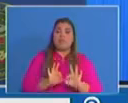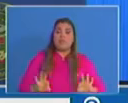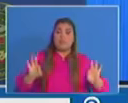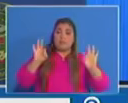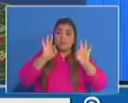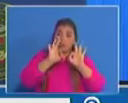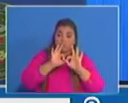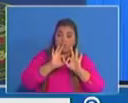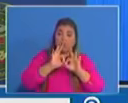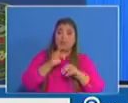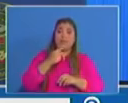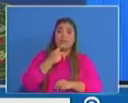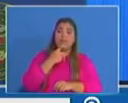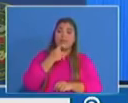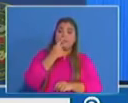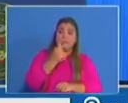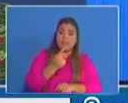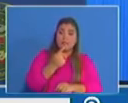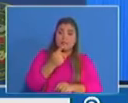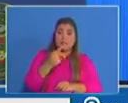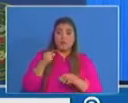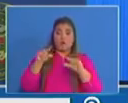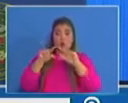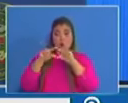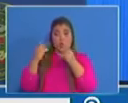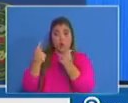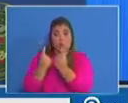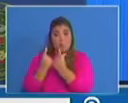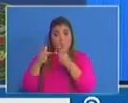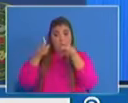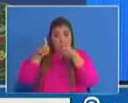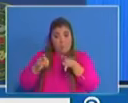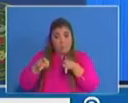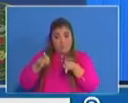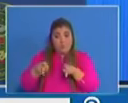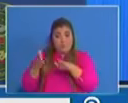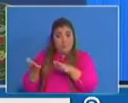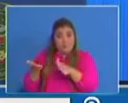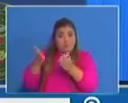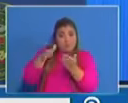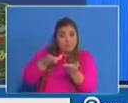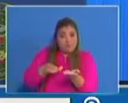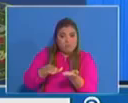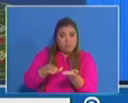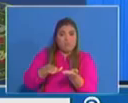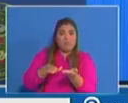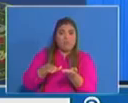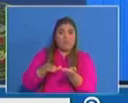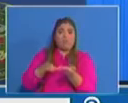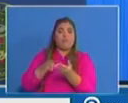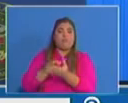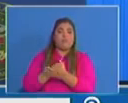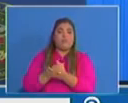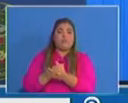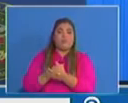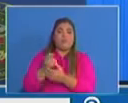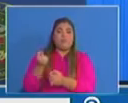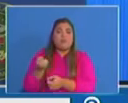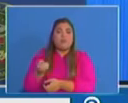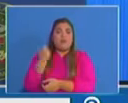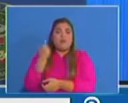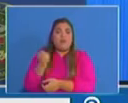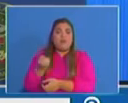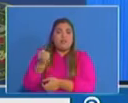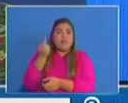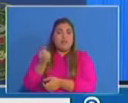dentro de los fallecidos teníamos pendientes unas defunciones que estaban